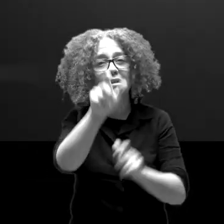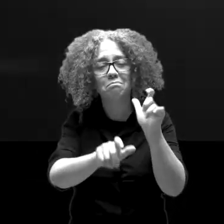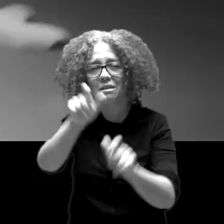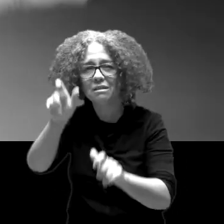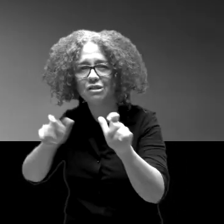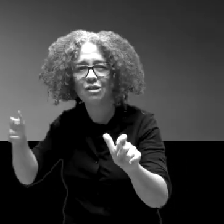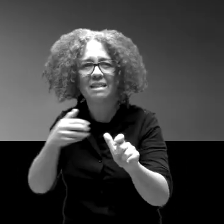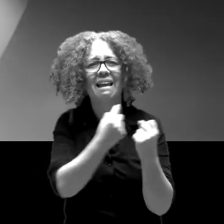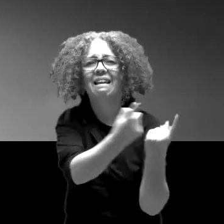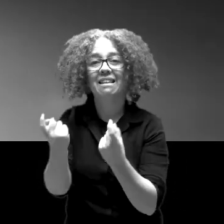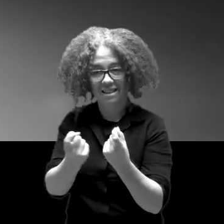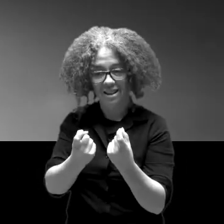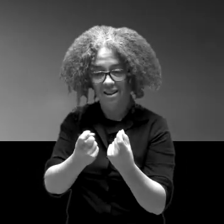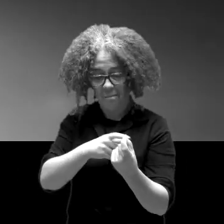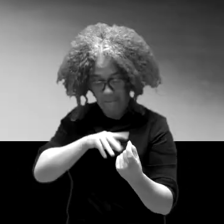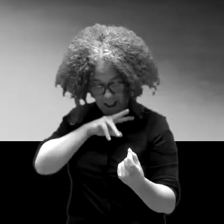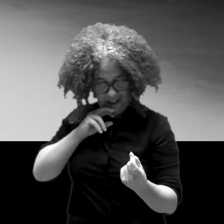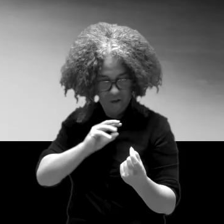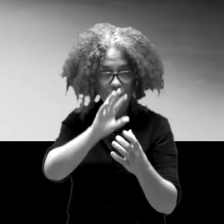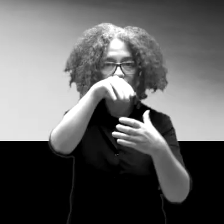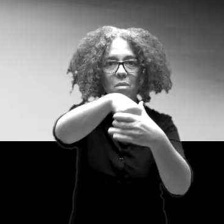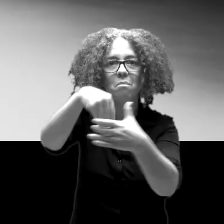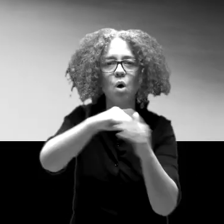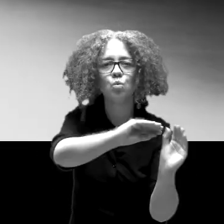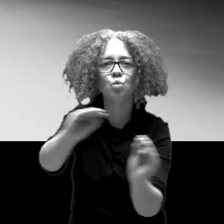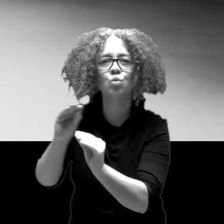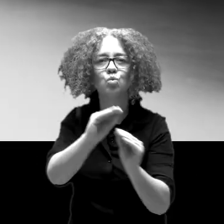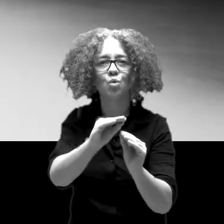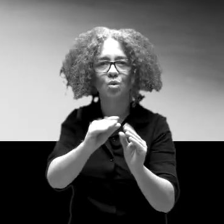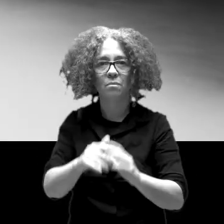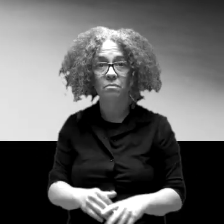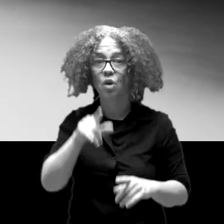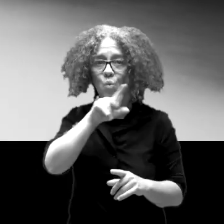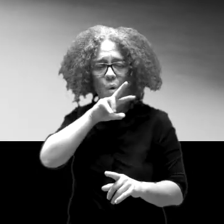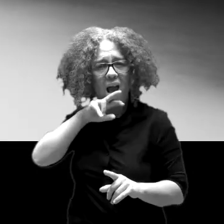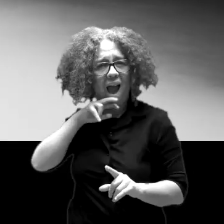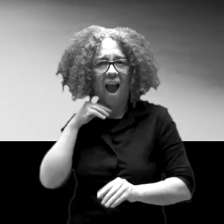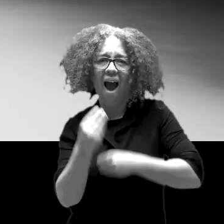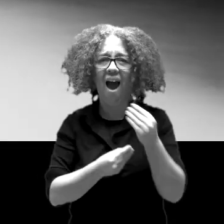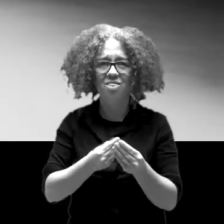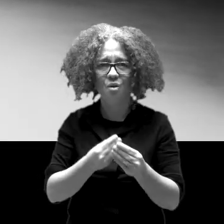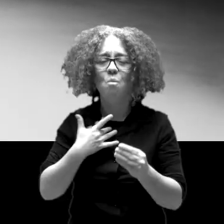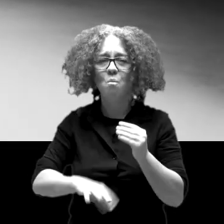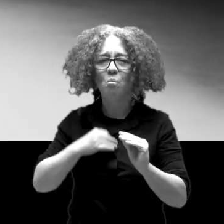aquellos que más lo necesiten. Tu legado puede ayudar a muchas personas con discapacidad,